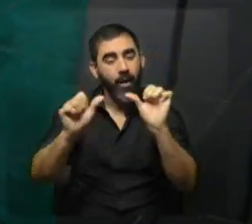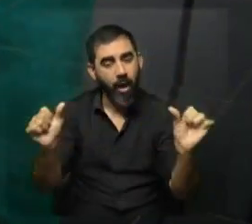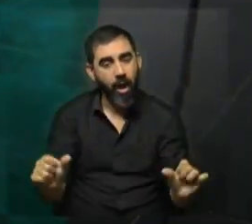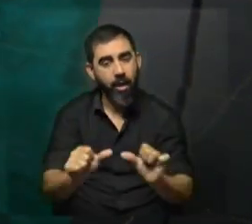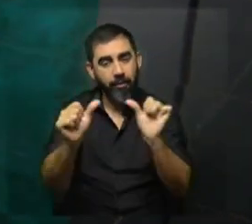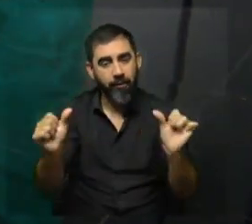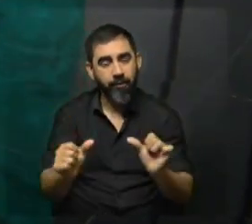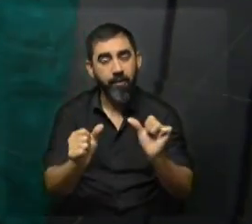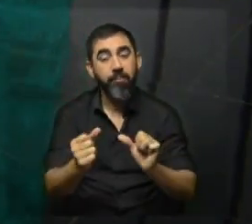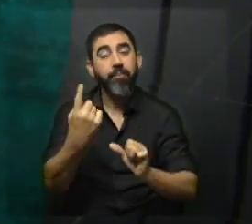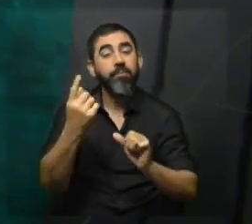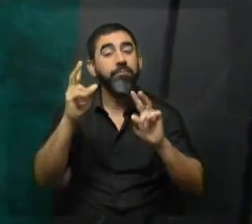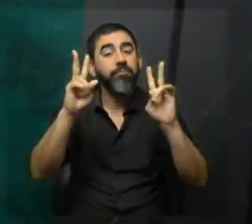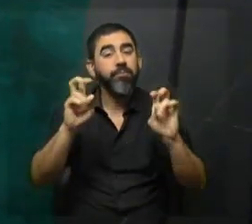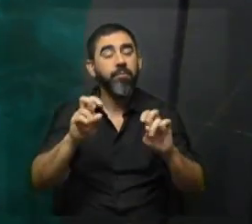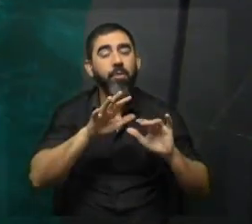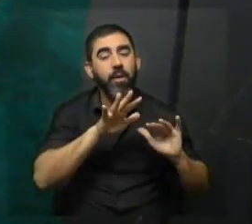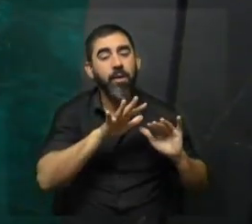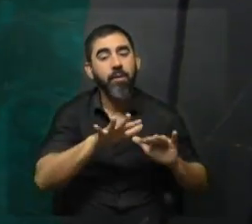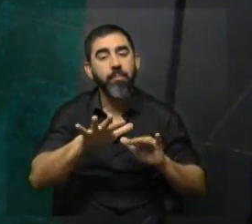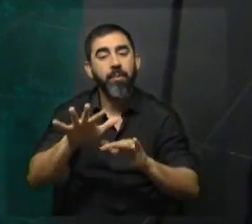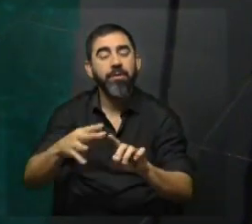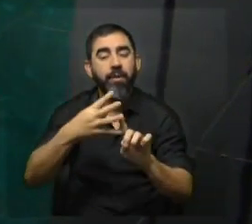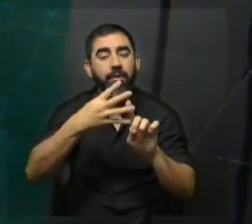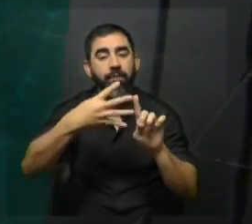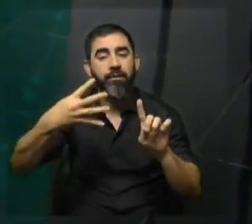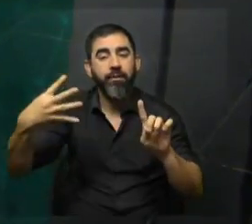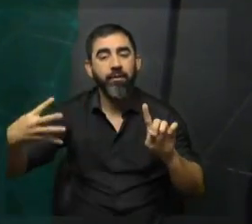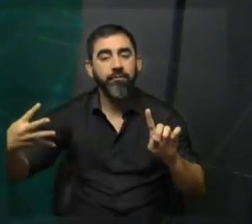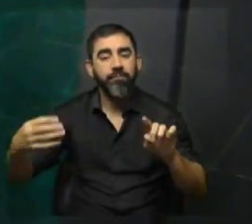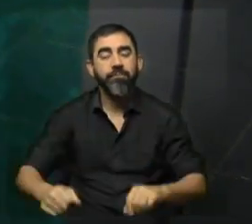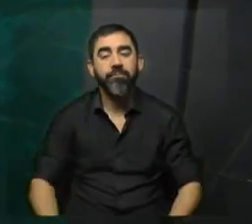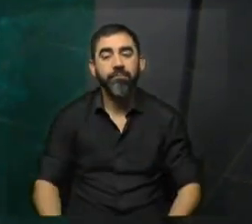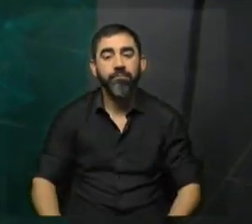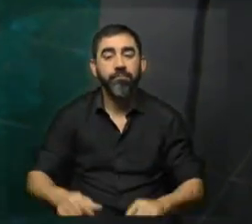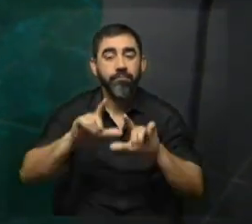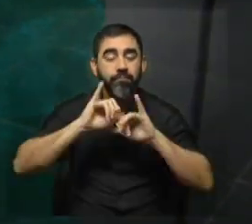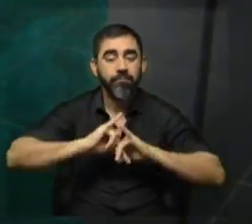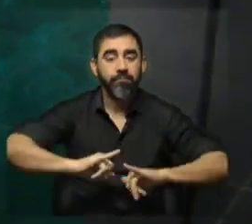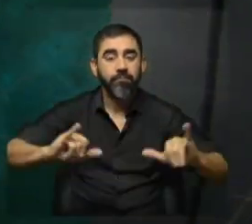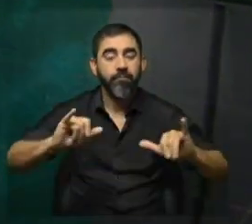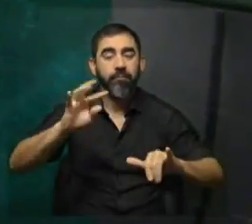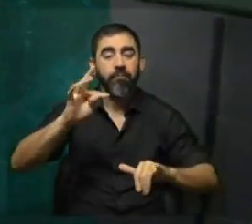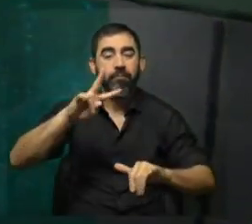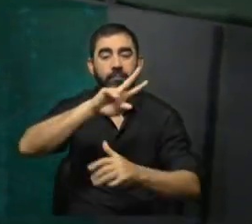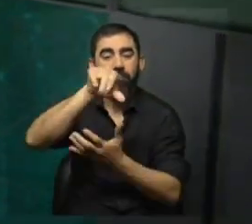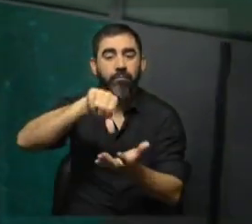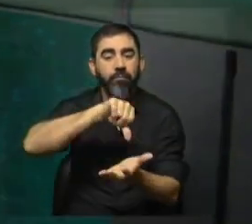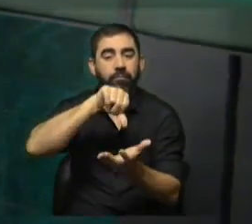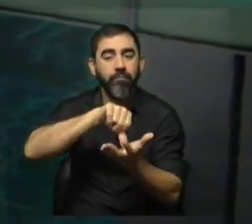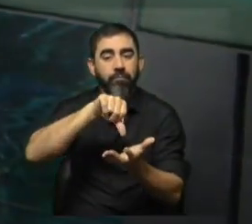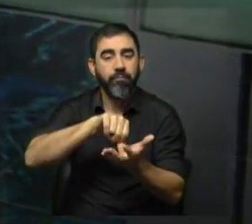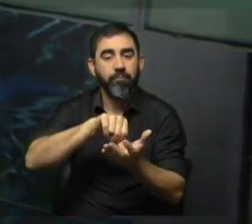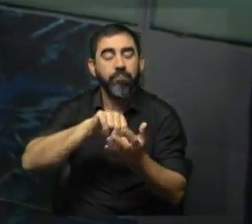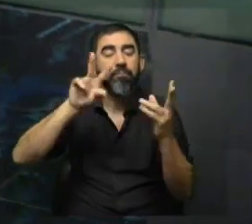ya la vamos a contar, pero uno de ellos es por la marcha, por la diversidad, Exactamente, que la vamos a vivir en la pantalla de TV Ciudad. Pero antes, vamos a arrancar, como siempre,